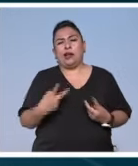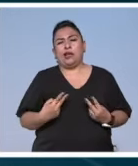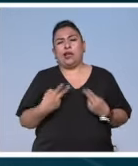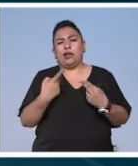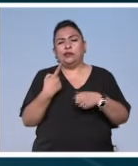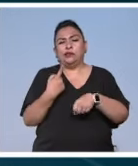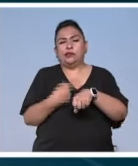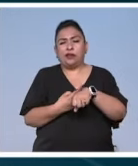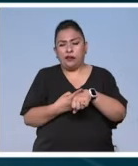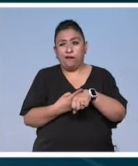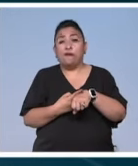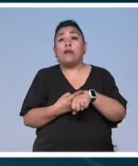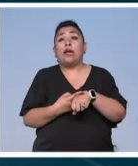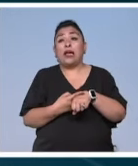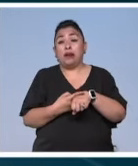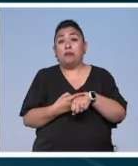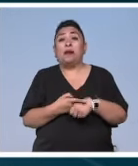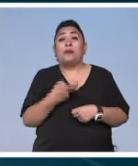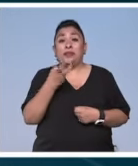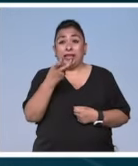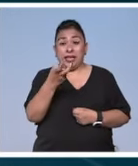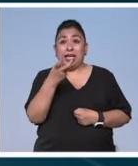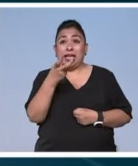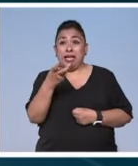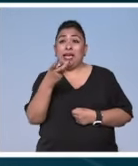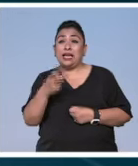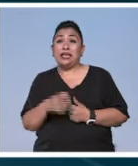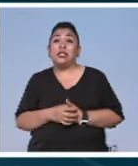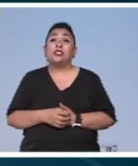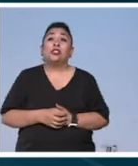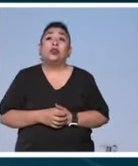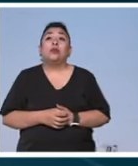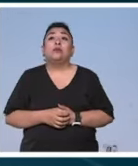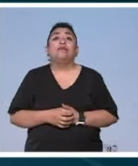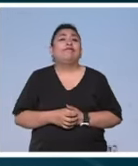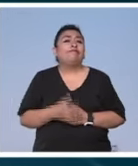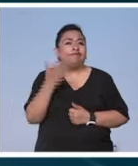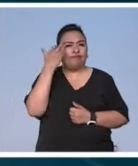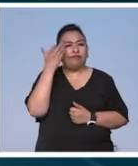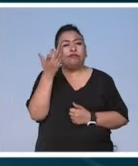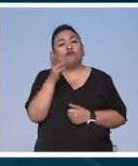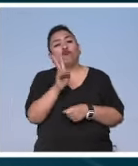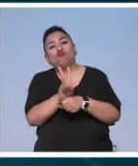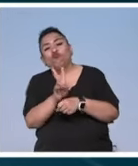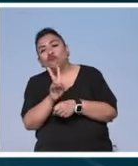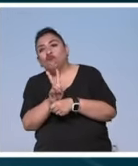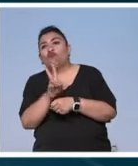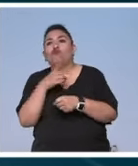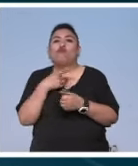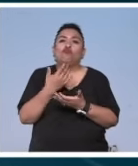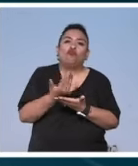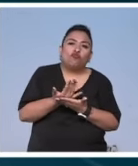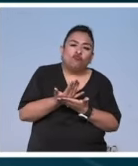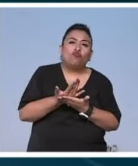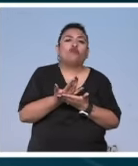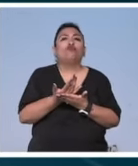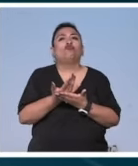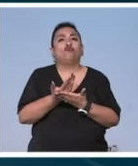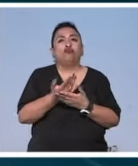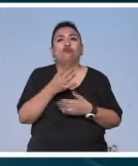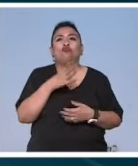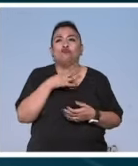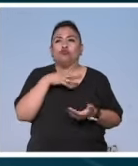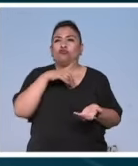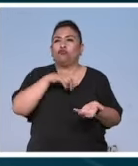y a partir de este momento que es un momento de vigilia trae